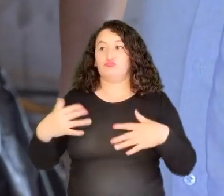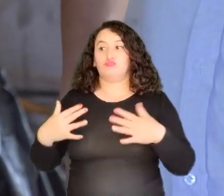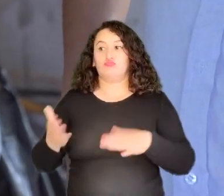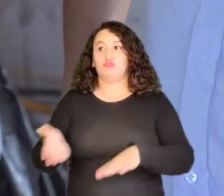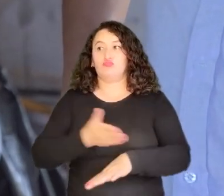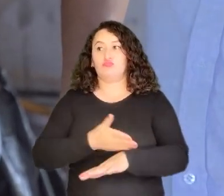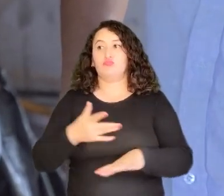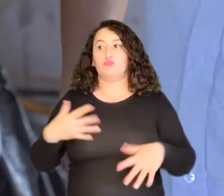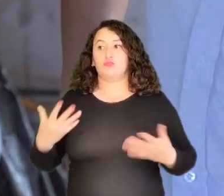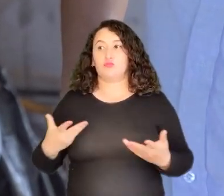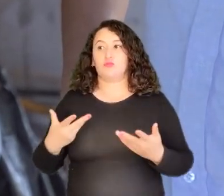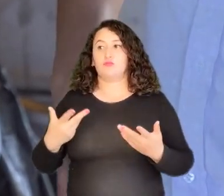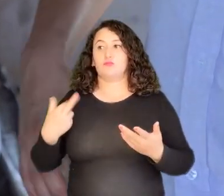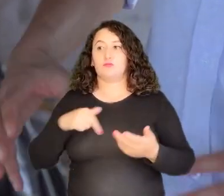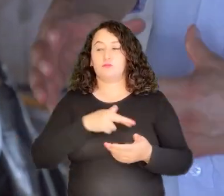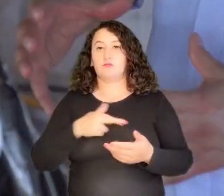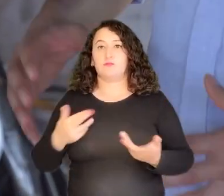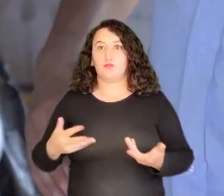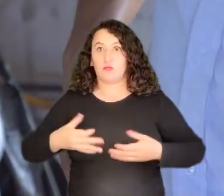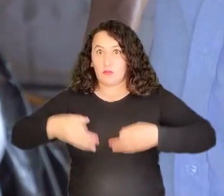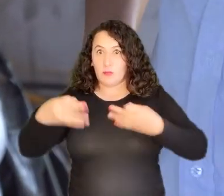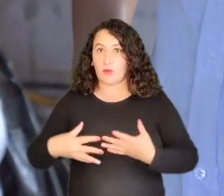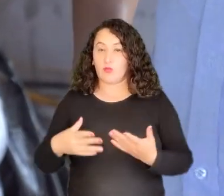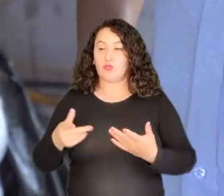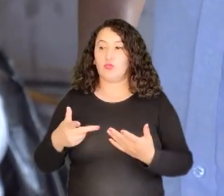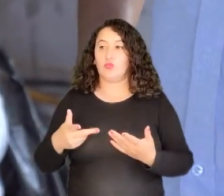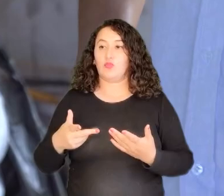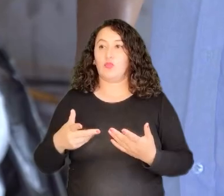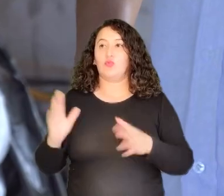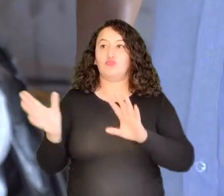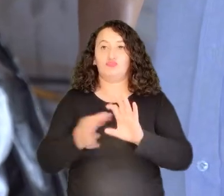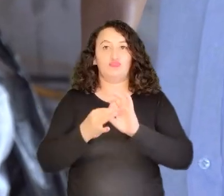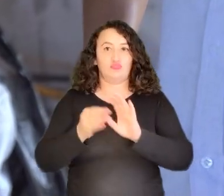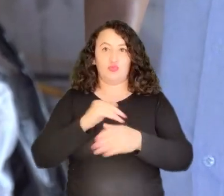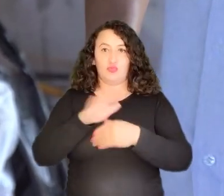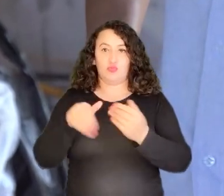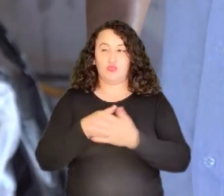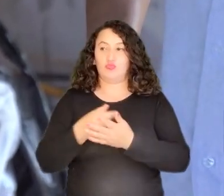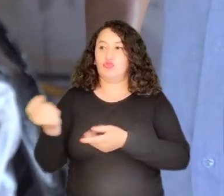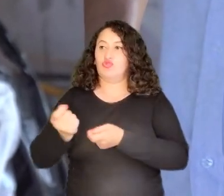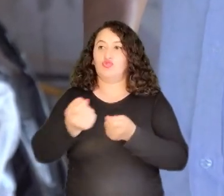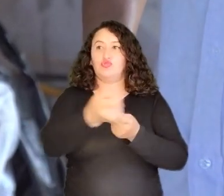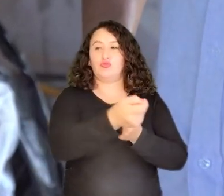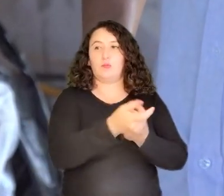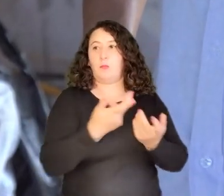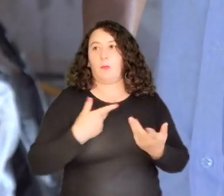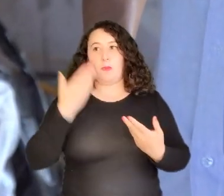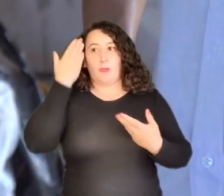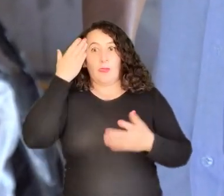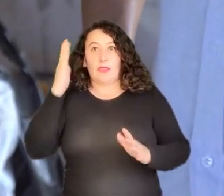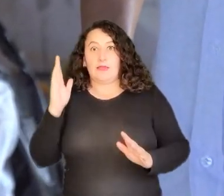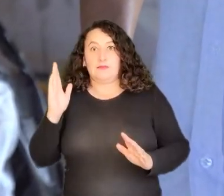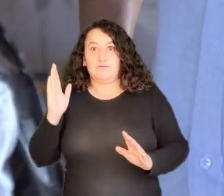nosotros los manteníamos, digamos, era como todo junto, todo muy cerca. No sabíamos la